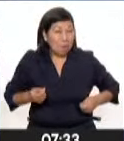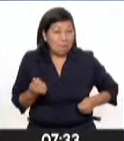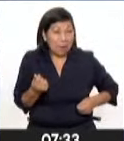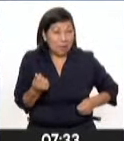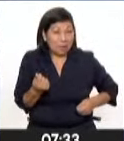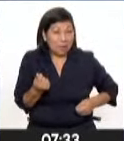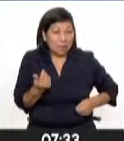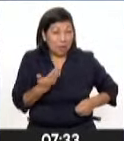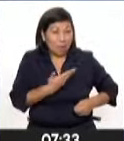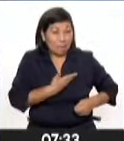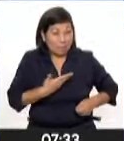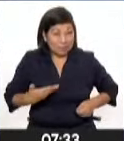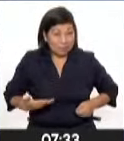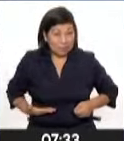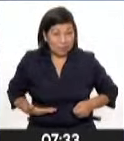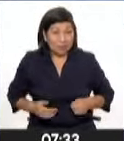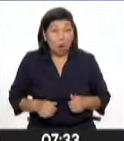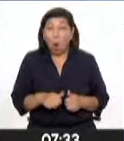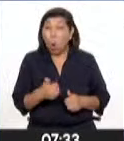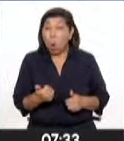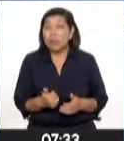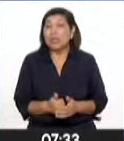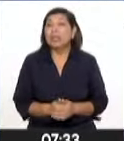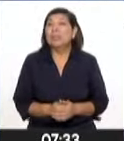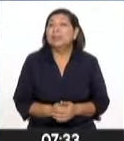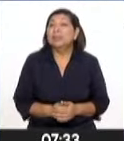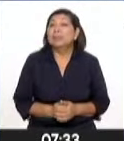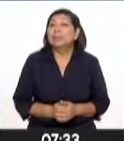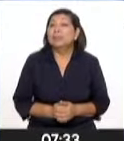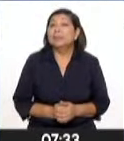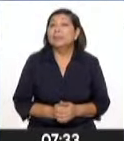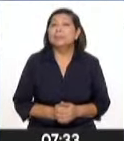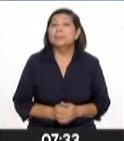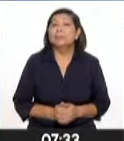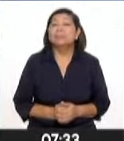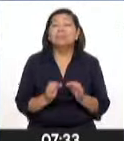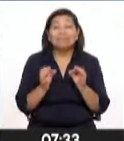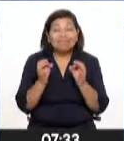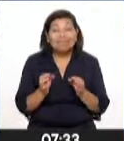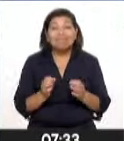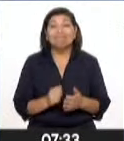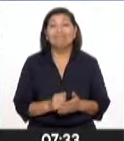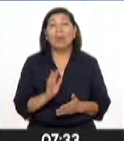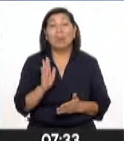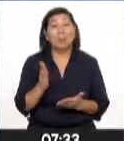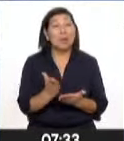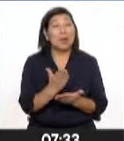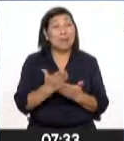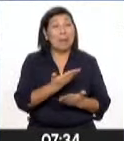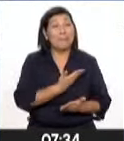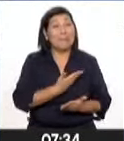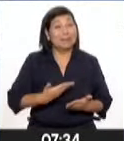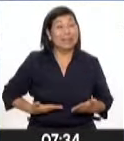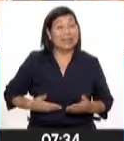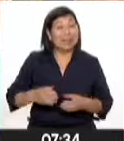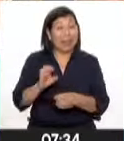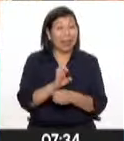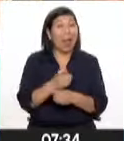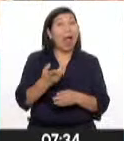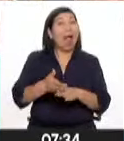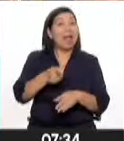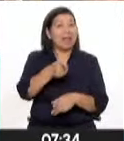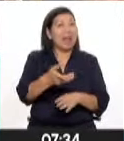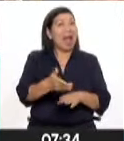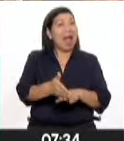o menos esa es la figura. ¿Qué otros detalles podría usted señalarnos, por favor? concretamente, cuando era empresario,